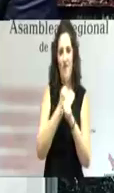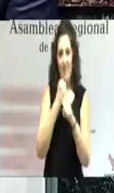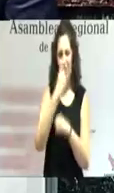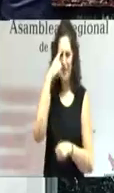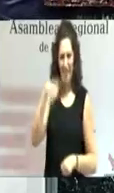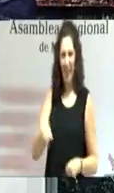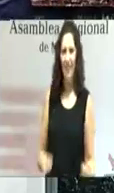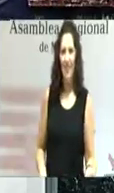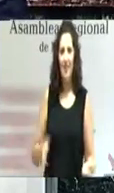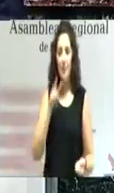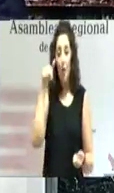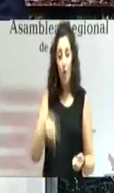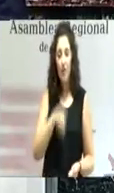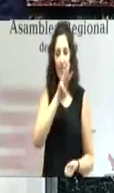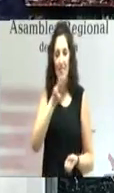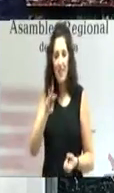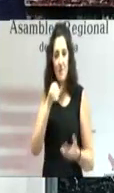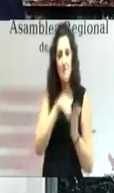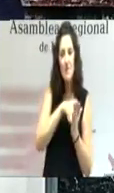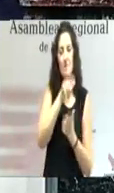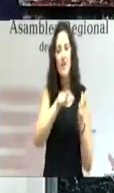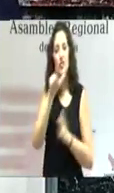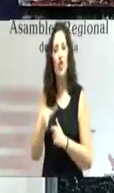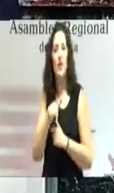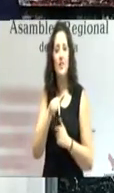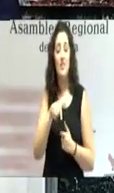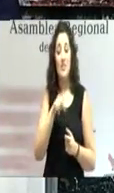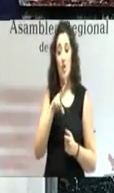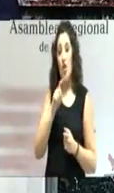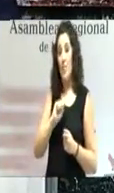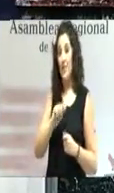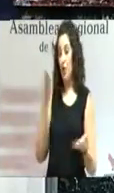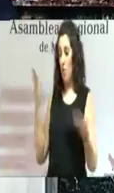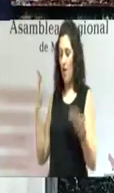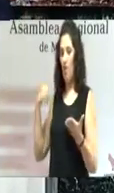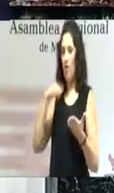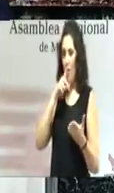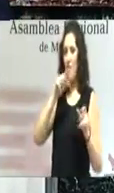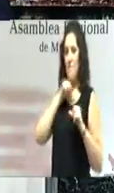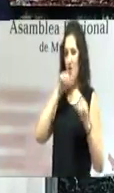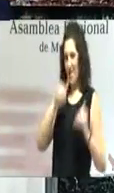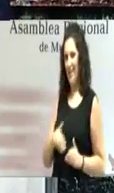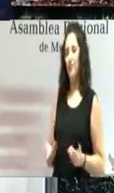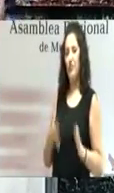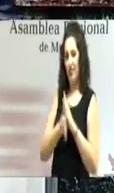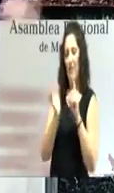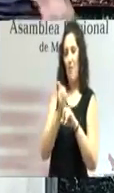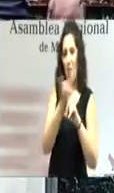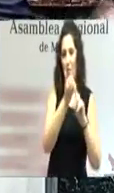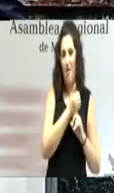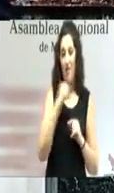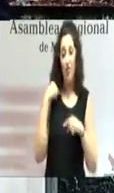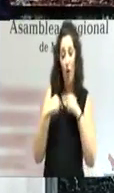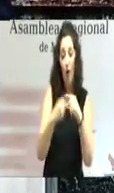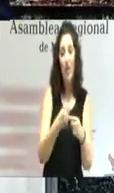hay 33.000 personas paradas menos que hace 12 meses. Cada día se crean en la región de Murcia 120